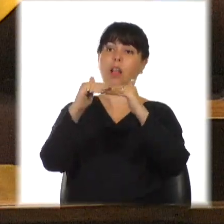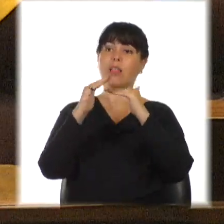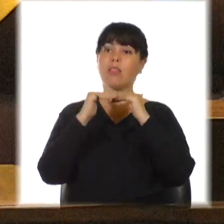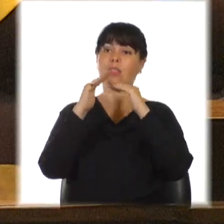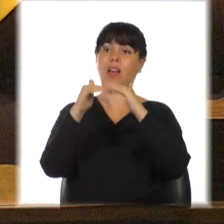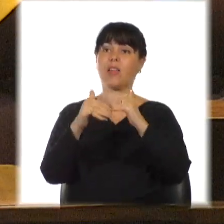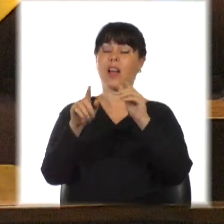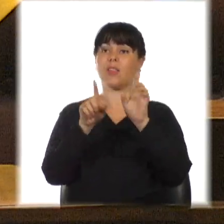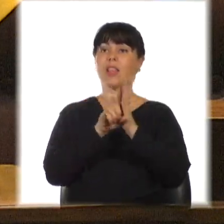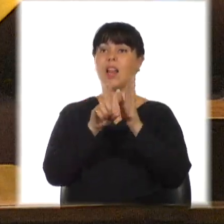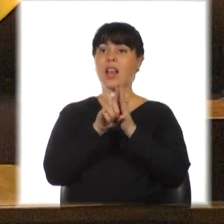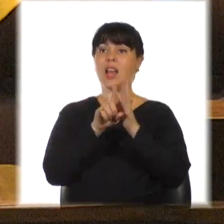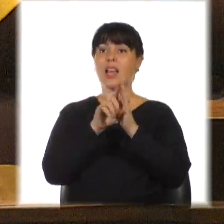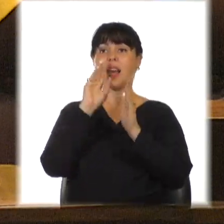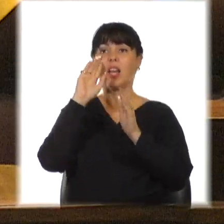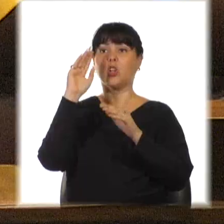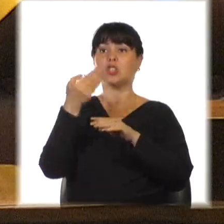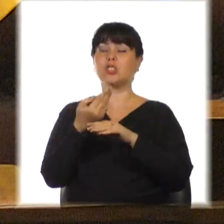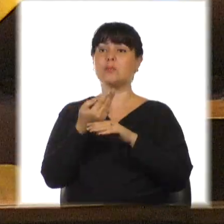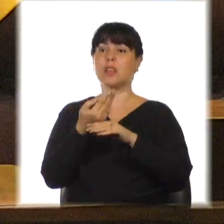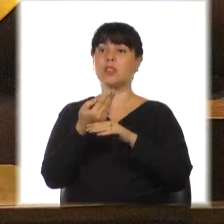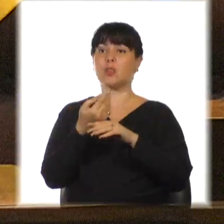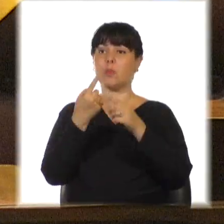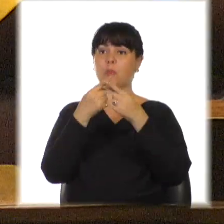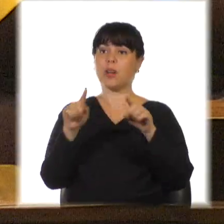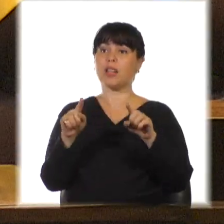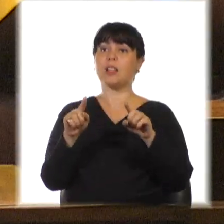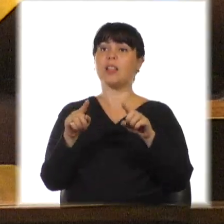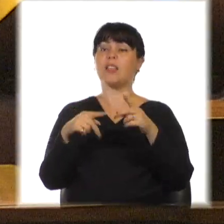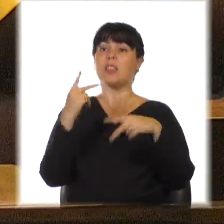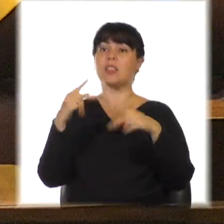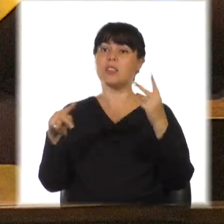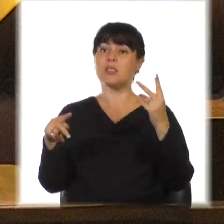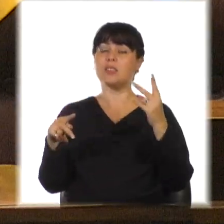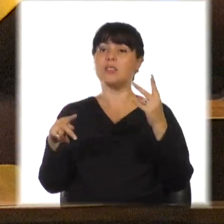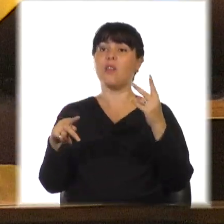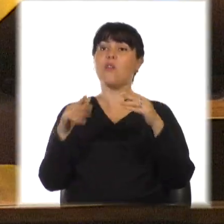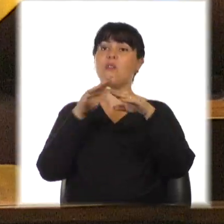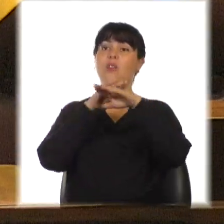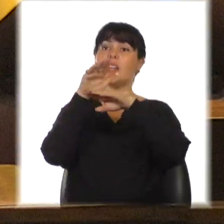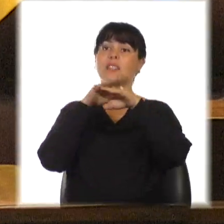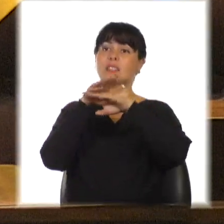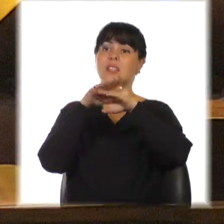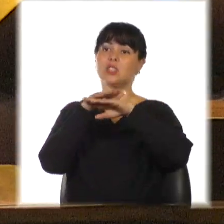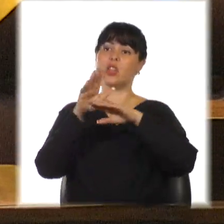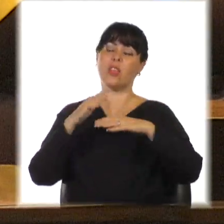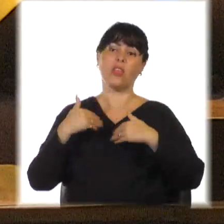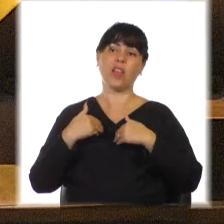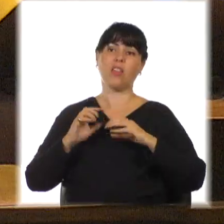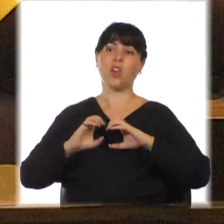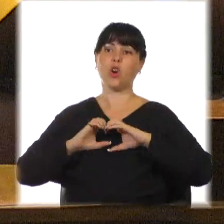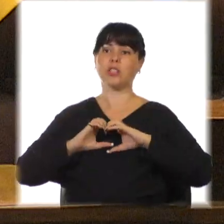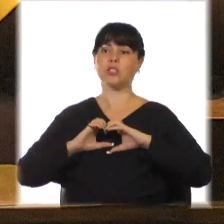reconocimiento de su diferencia, felicitaciones de corazón, merecidas, ansiadas, seguramente